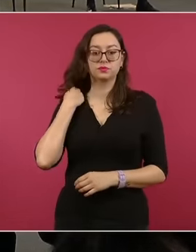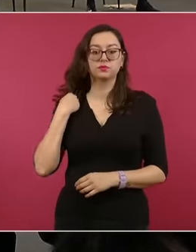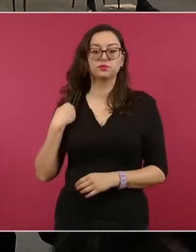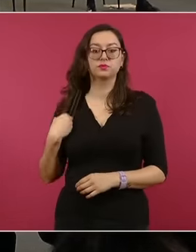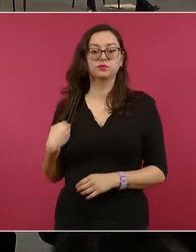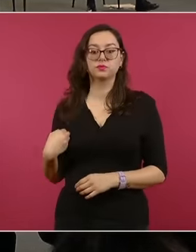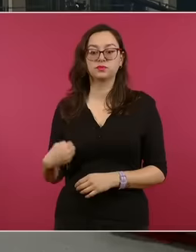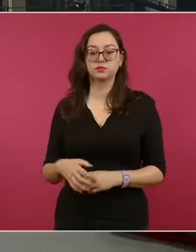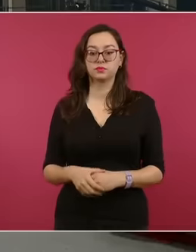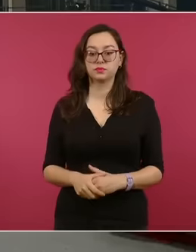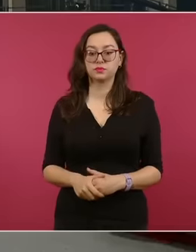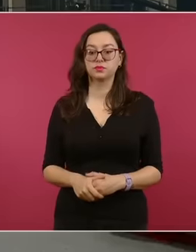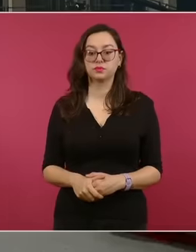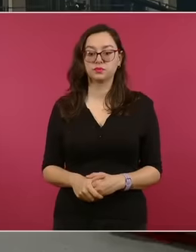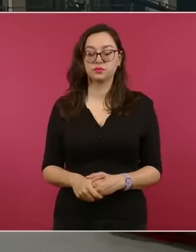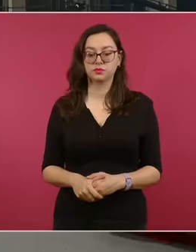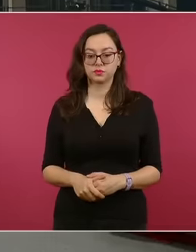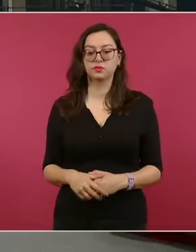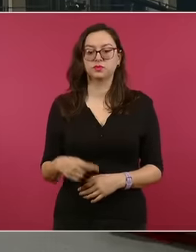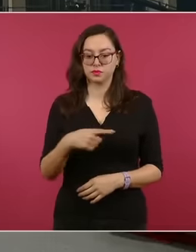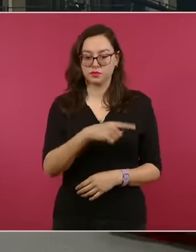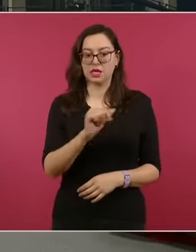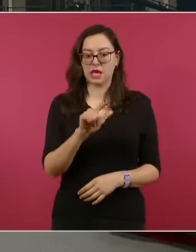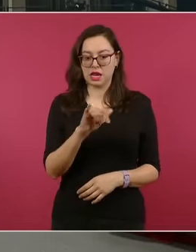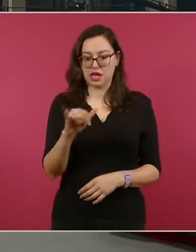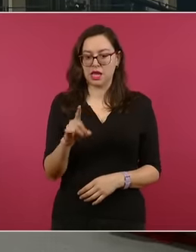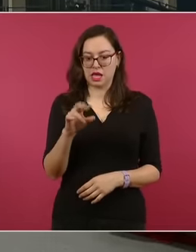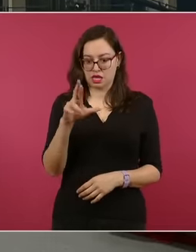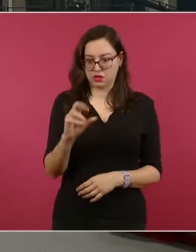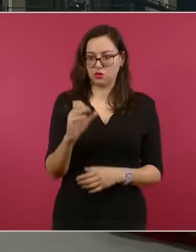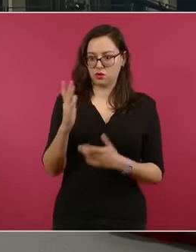Ahorita les explica Alejandro, pero ya hoy se entregó.